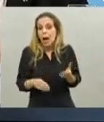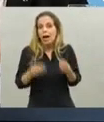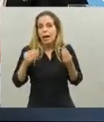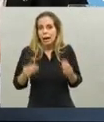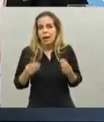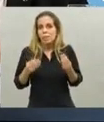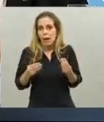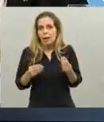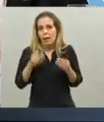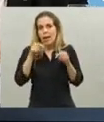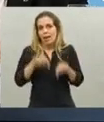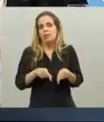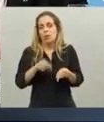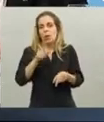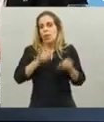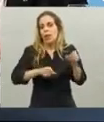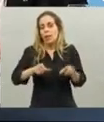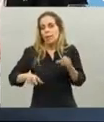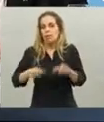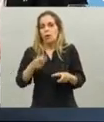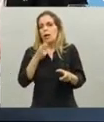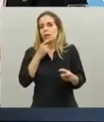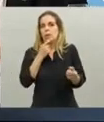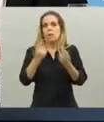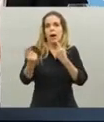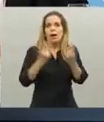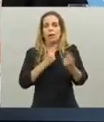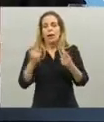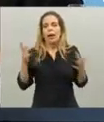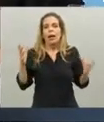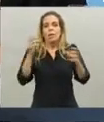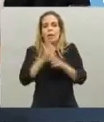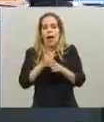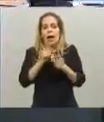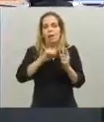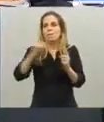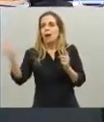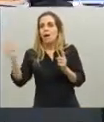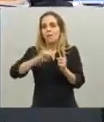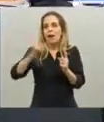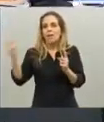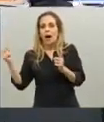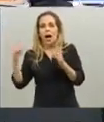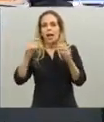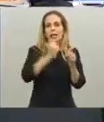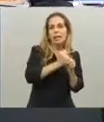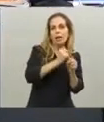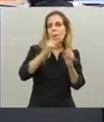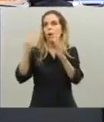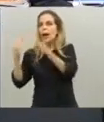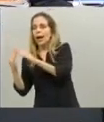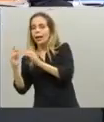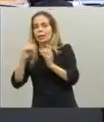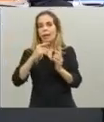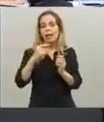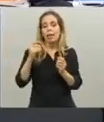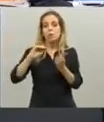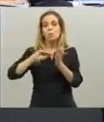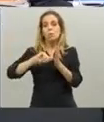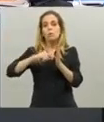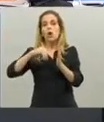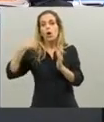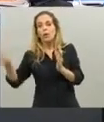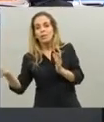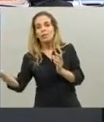movilidad en un día normal. Es una de las pocas ciudades en el mundo que duplica su población durante el día. sea, entra y salen los